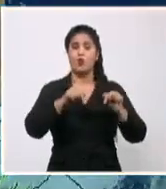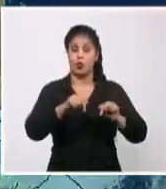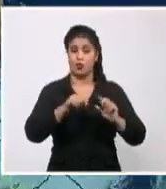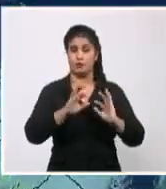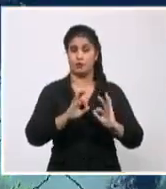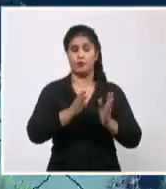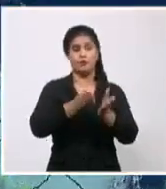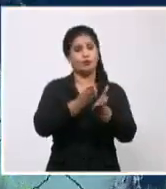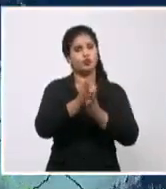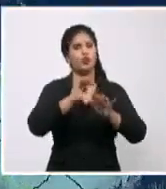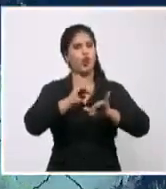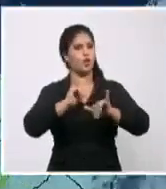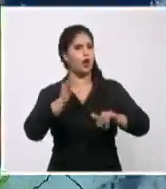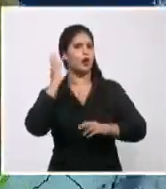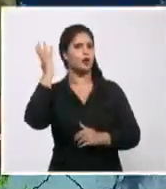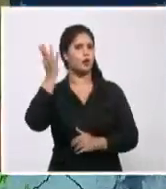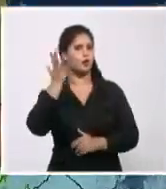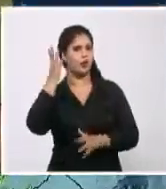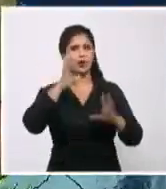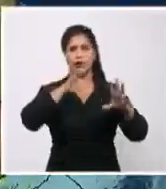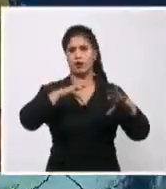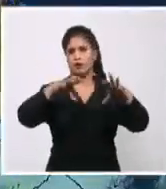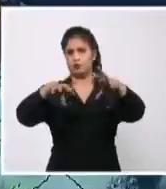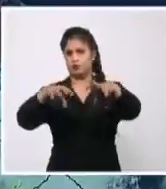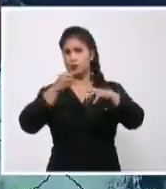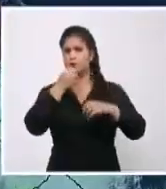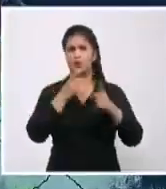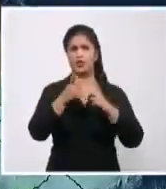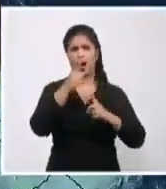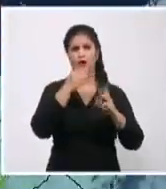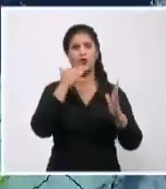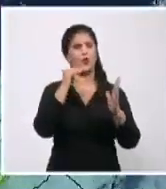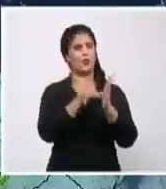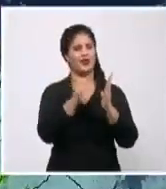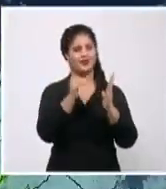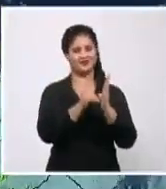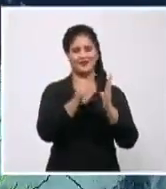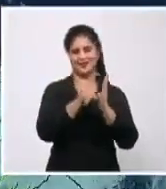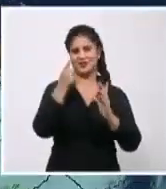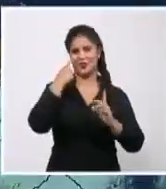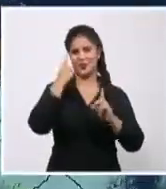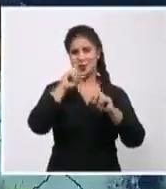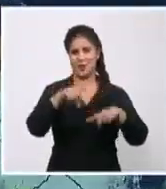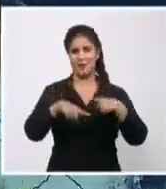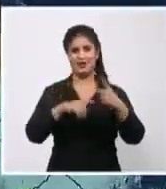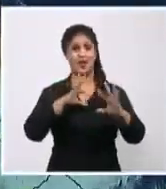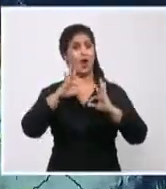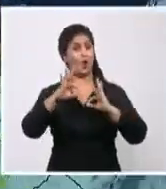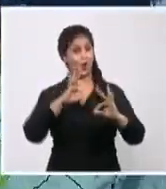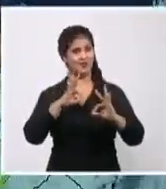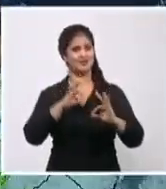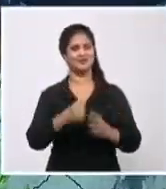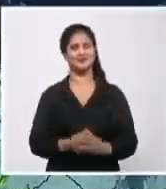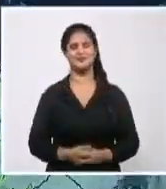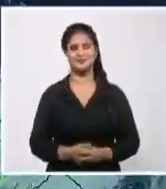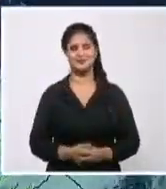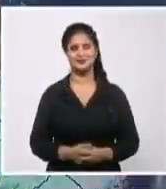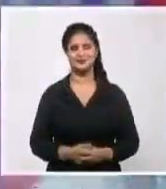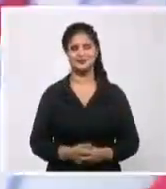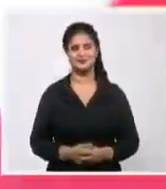la estabilidad, régimen de pocas lluvias y temperaturas agradables. Les deseo a todos que tengan un día muy feliz, que se cuiden y hasta mañana.